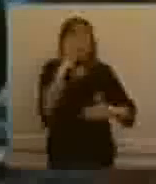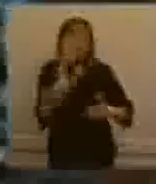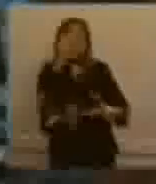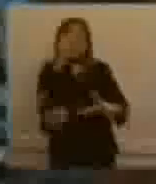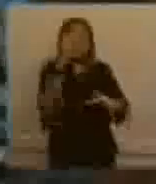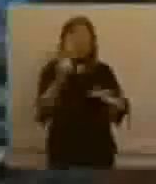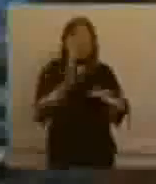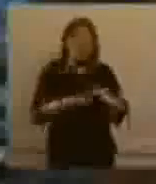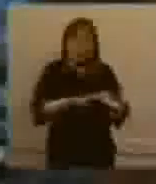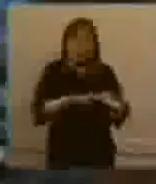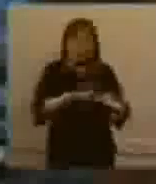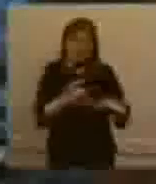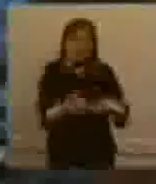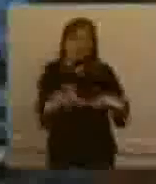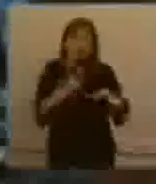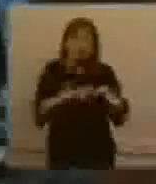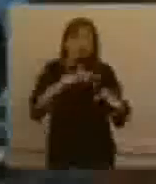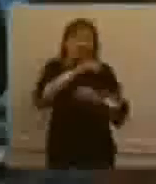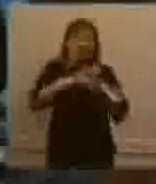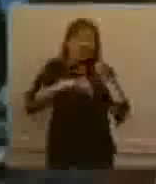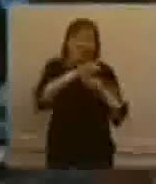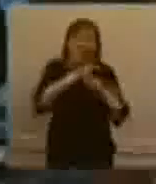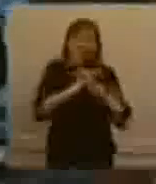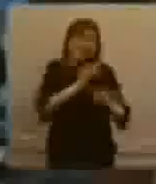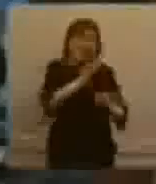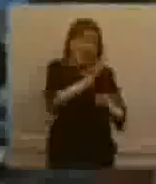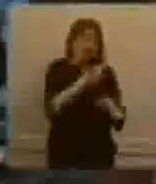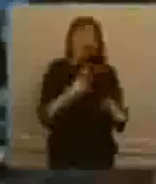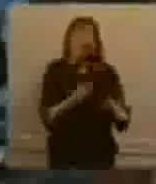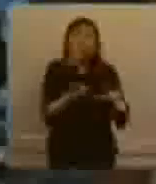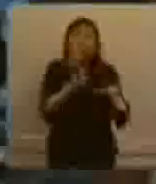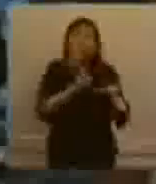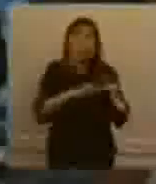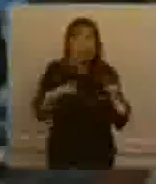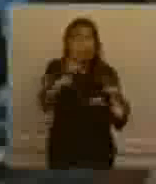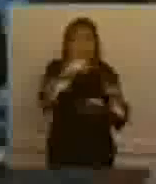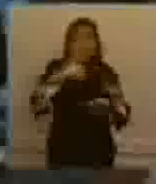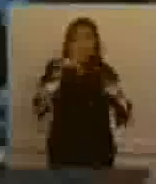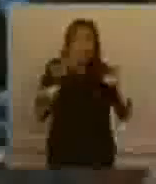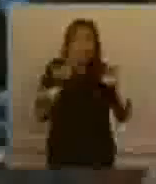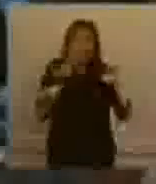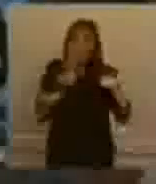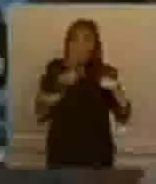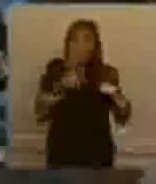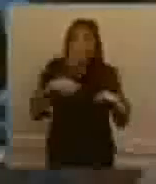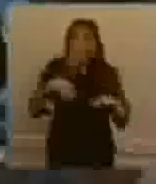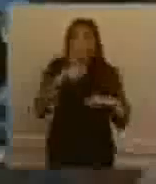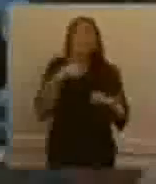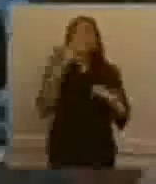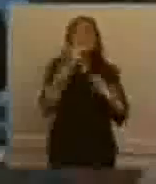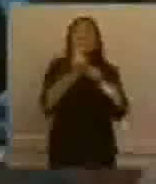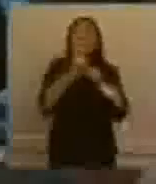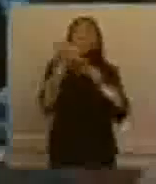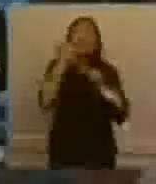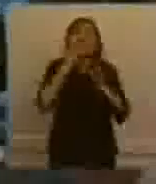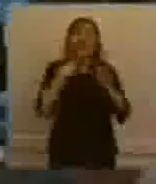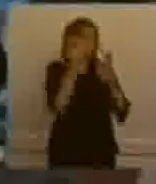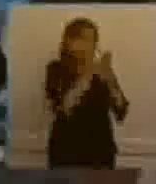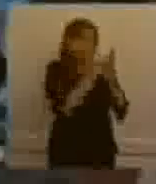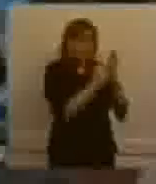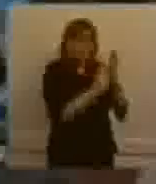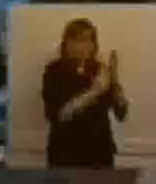también las asignaciones familiares que cobran los trabajadores registrados. También